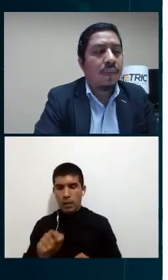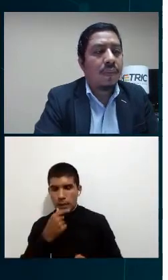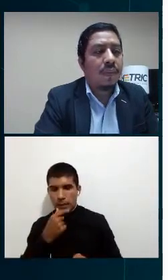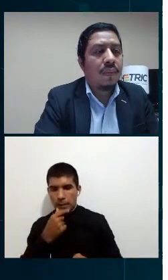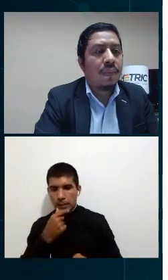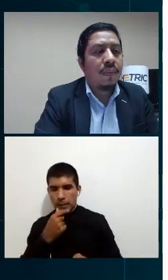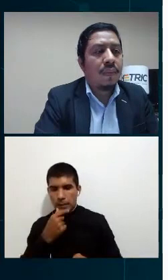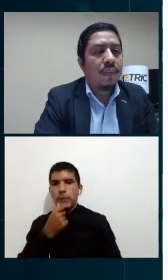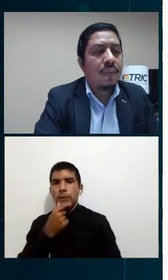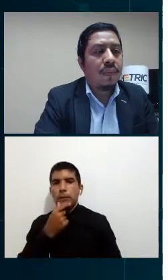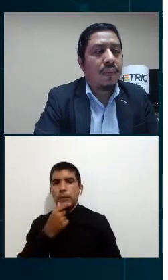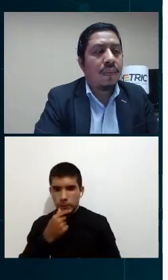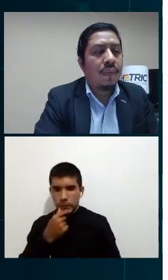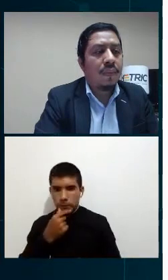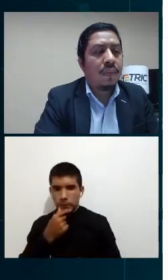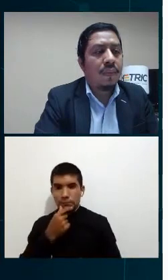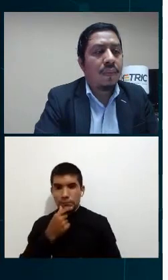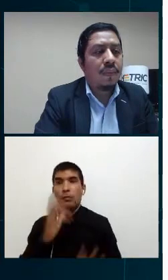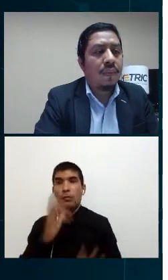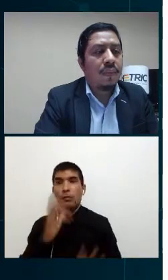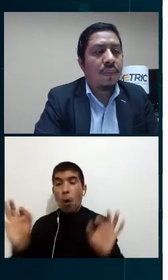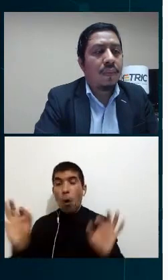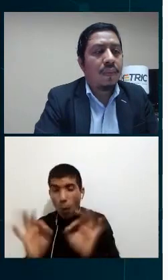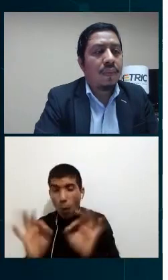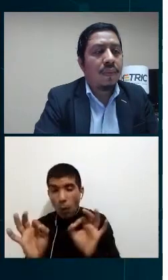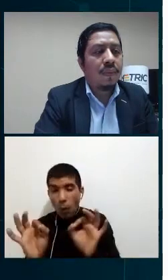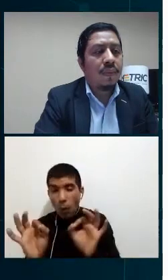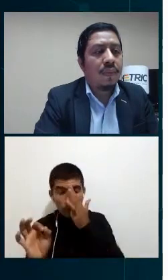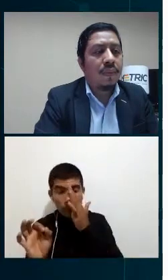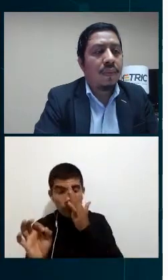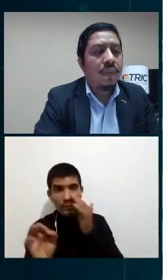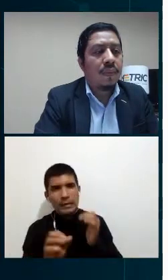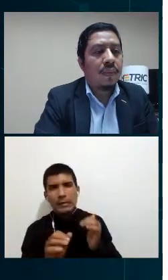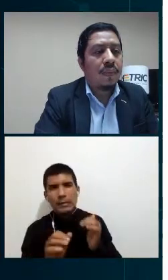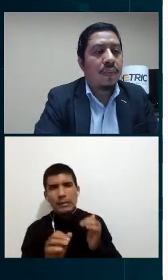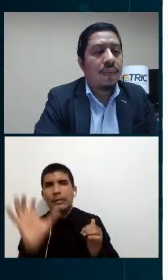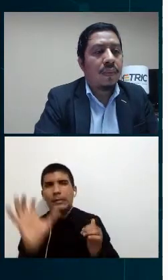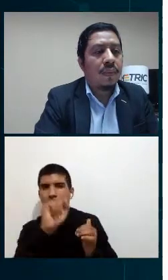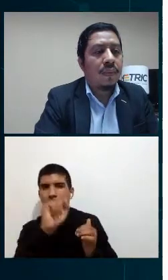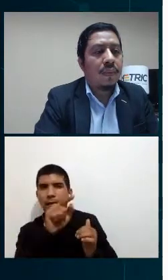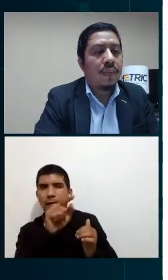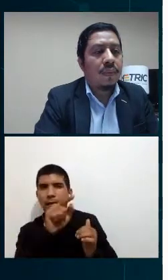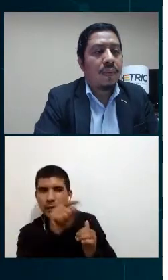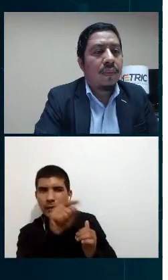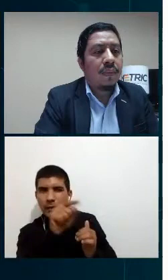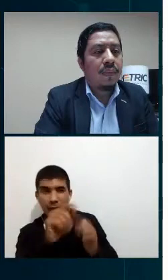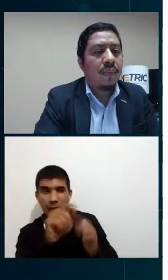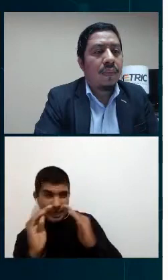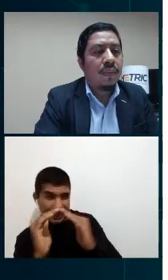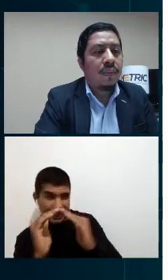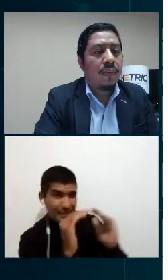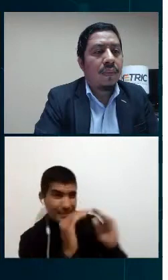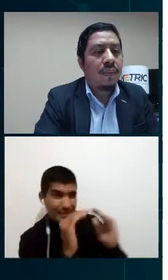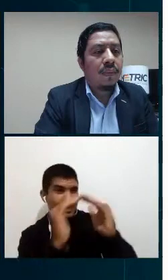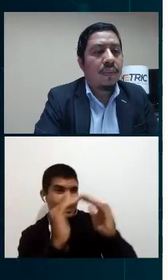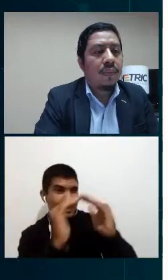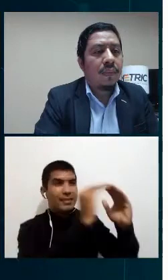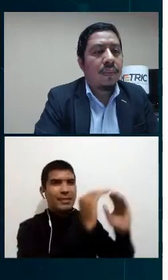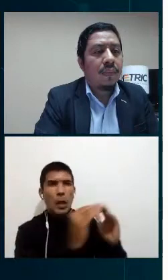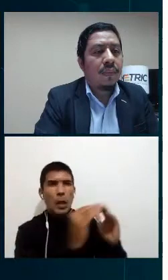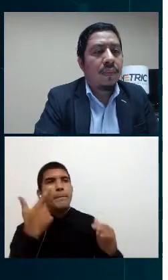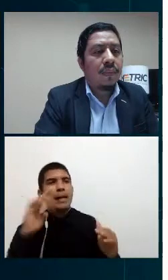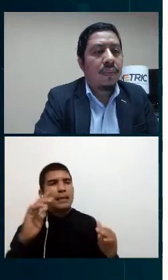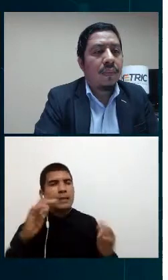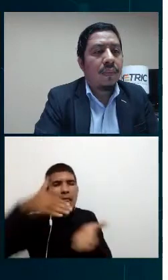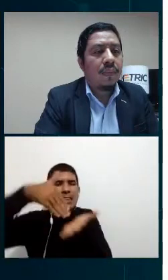potencia arriba de 11 kilovatios colocando en su lugar medidores inteligentes estos cambios serán efectuados